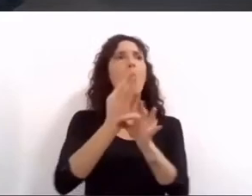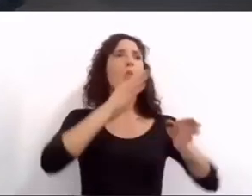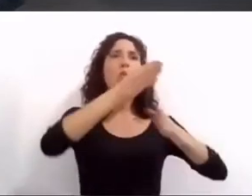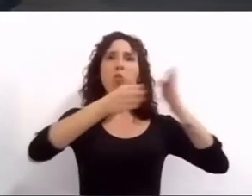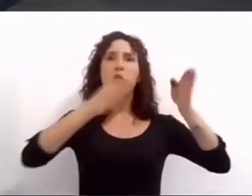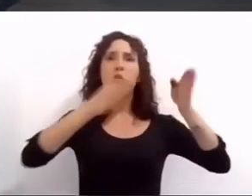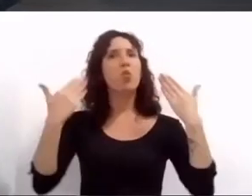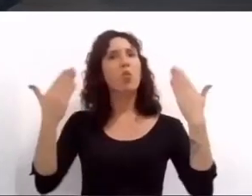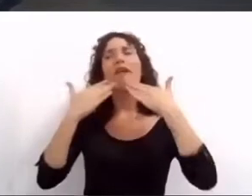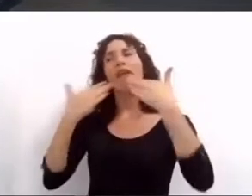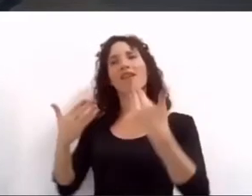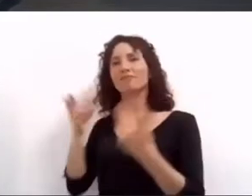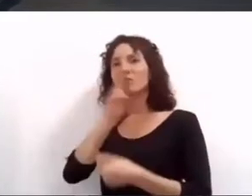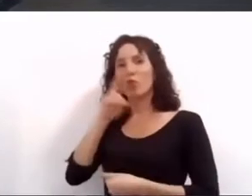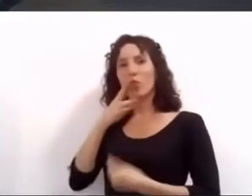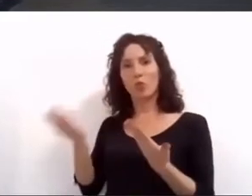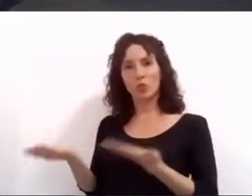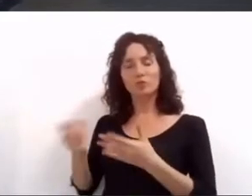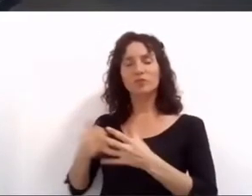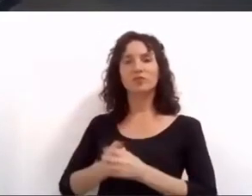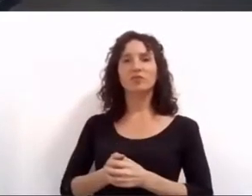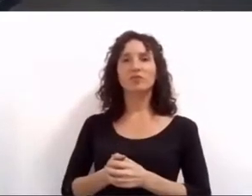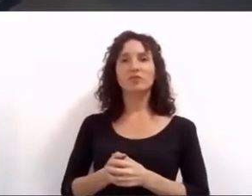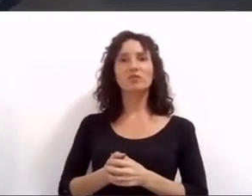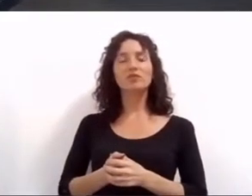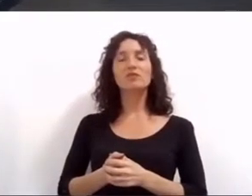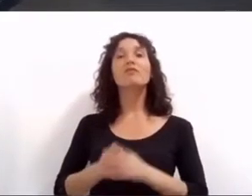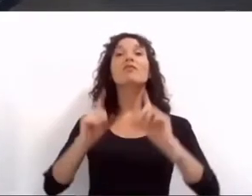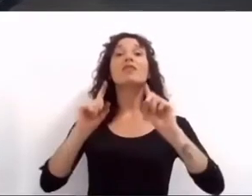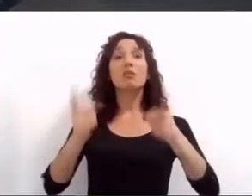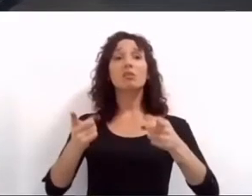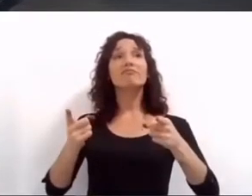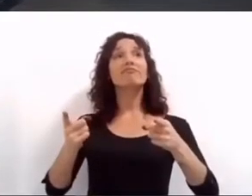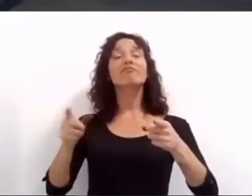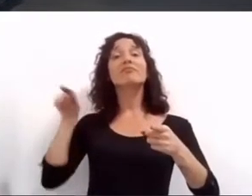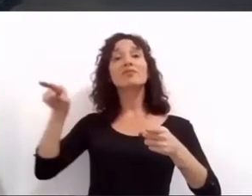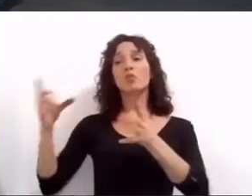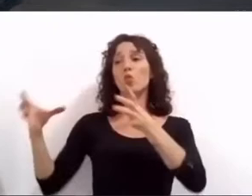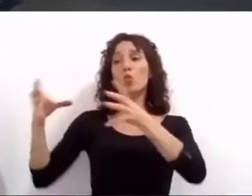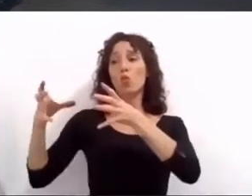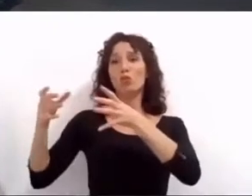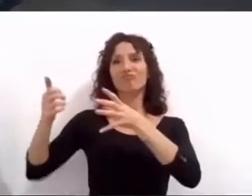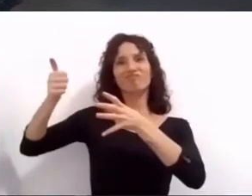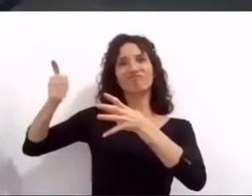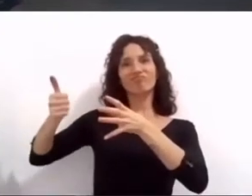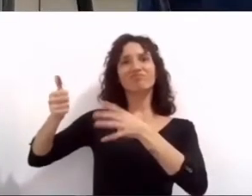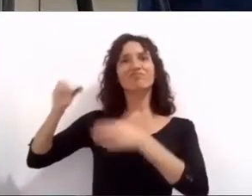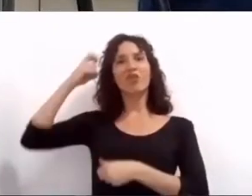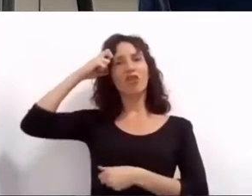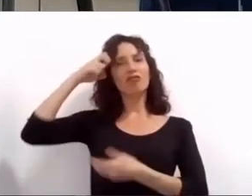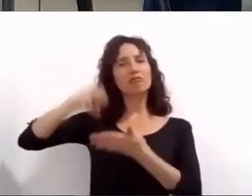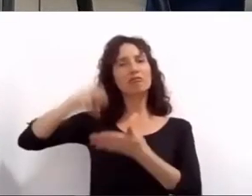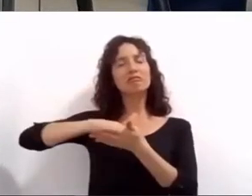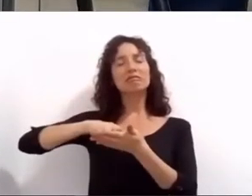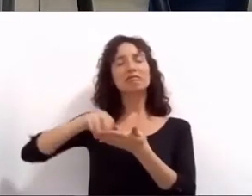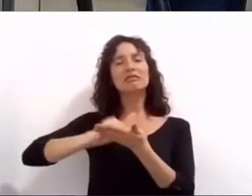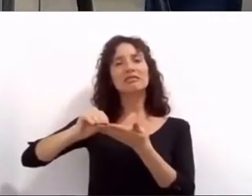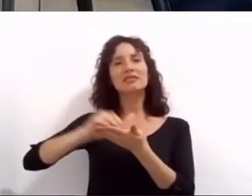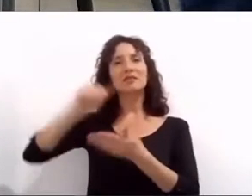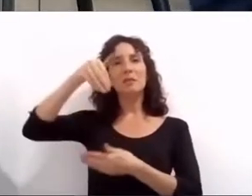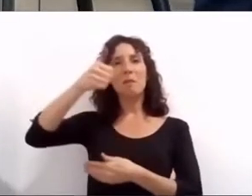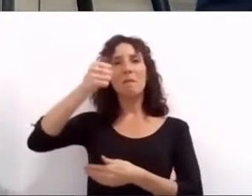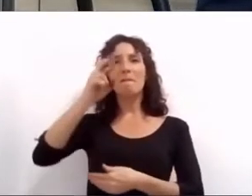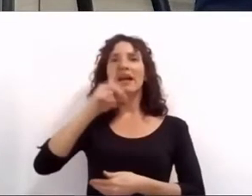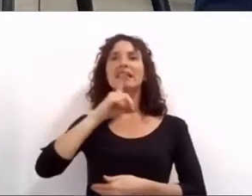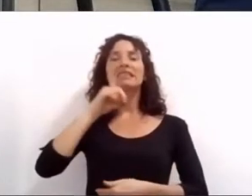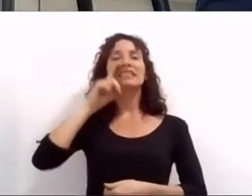presenciales y quiero también destacar el trabajo de integrantes de este cuerpo como la concejala Martínez que trabajaron acercando las posiciones